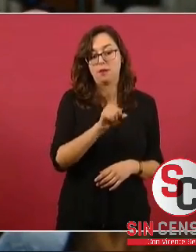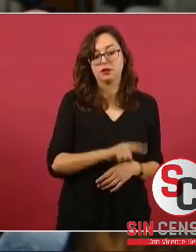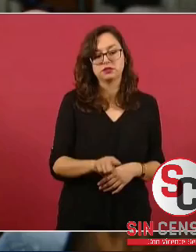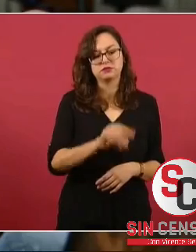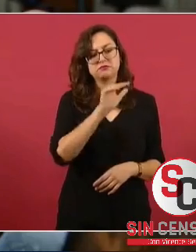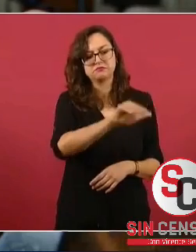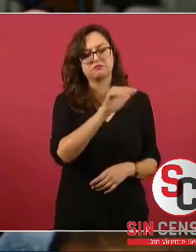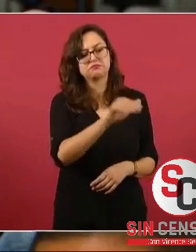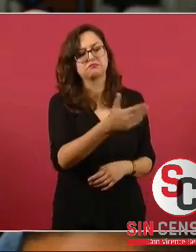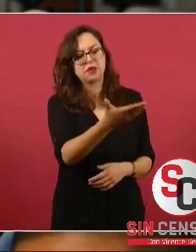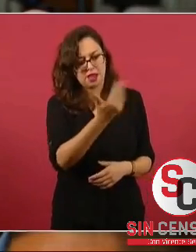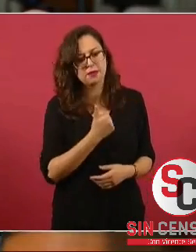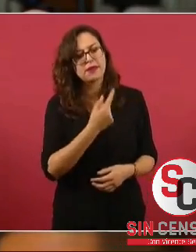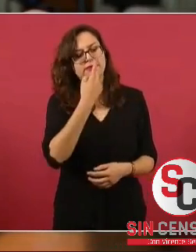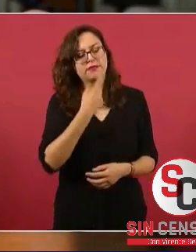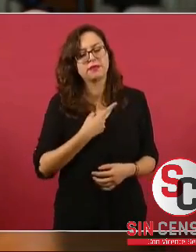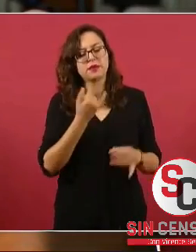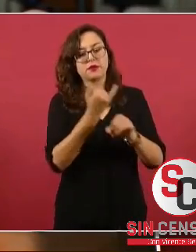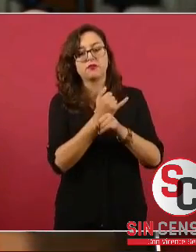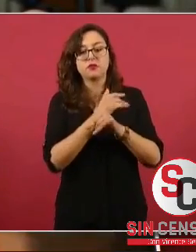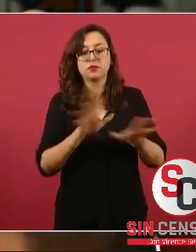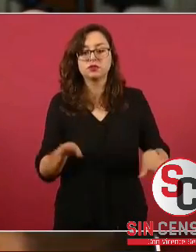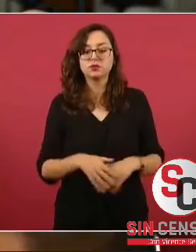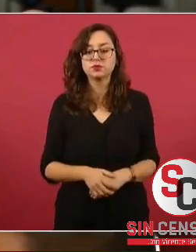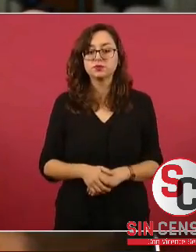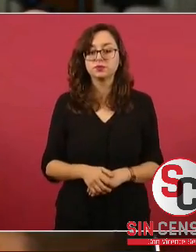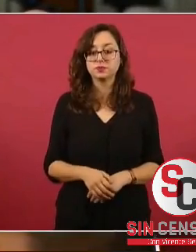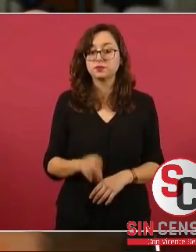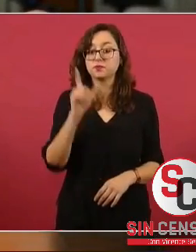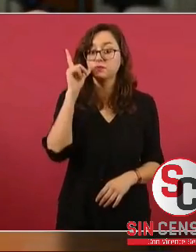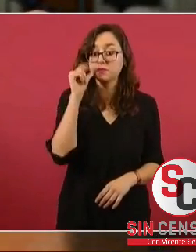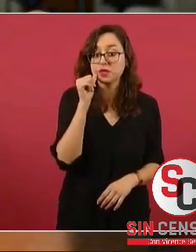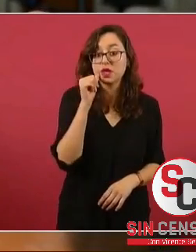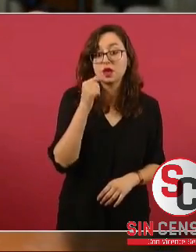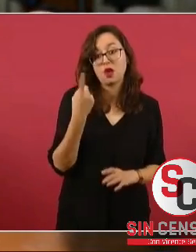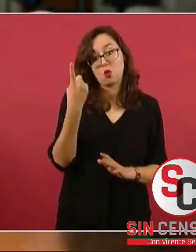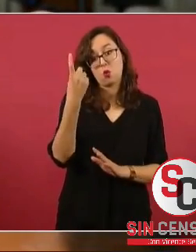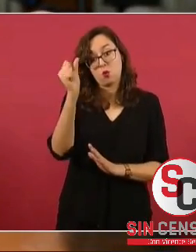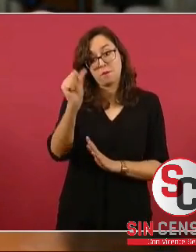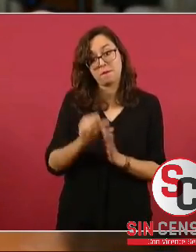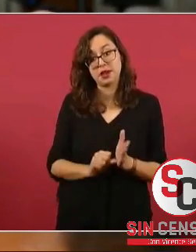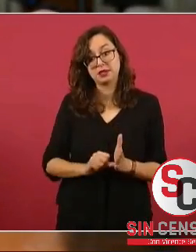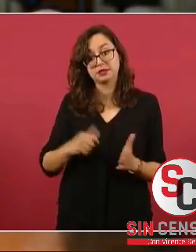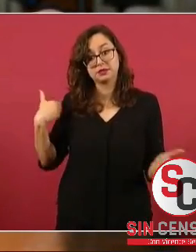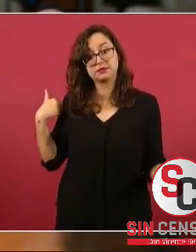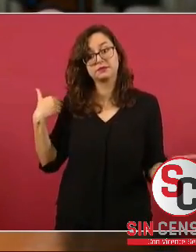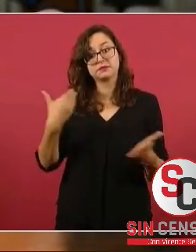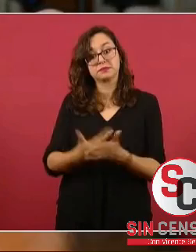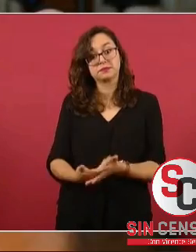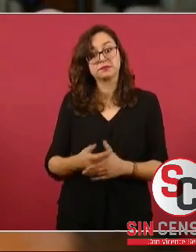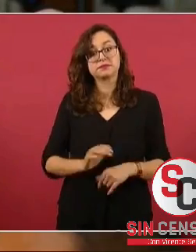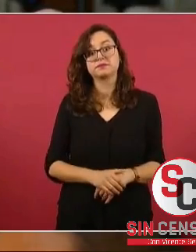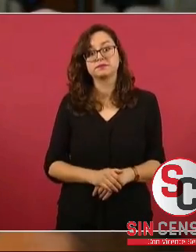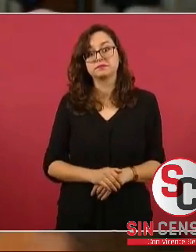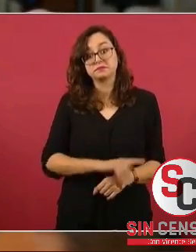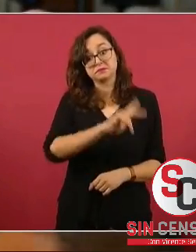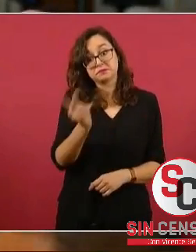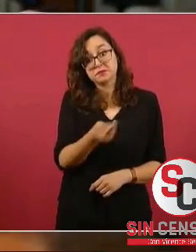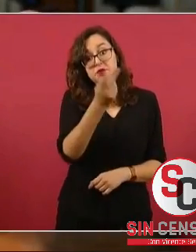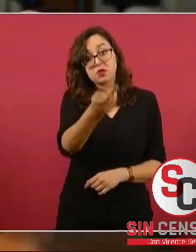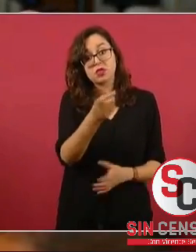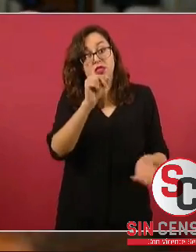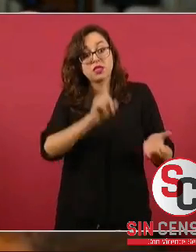que nos lo aclare. Mañana se cumple un mes y yo le pregunto, presidente, ¿qué pasa en la Unidad de Inteligencia Financiera?